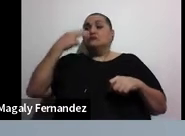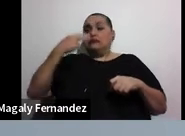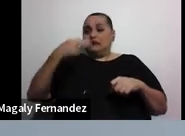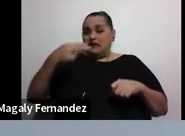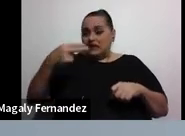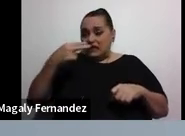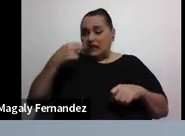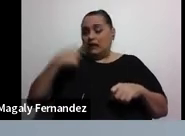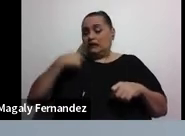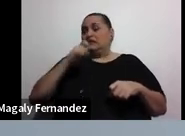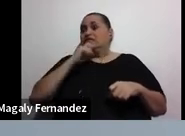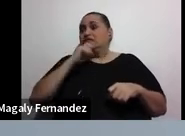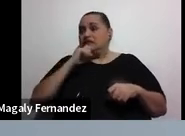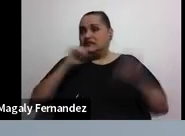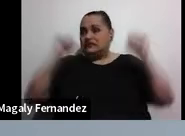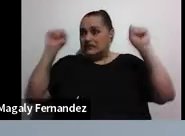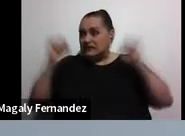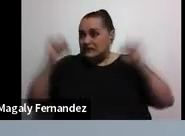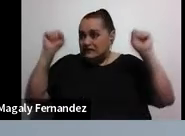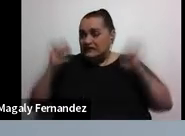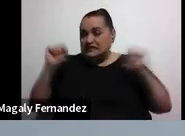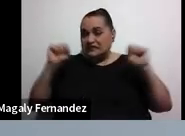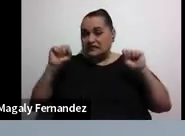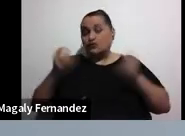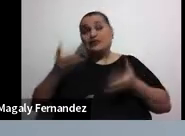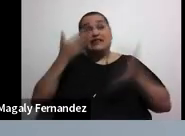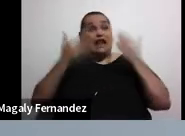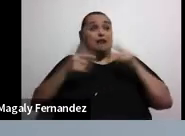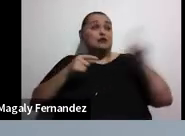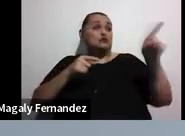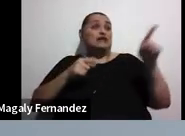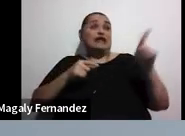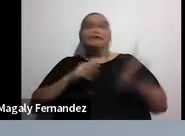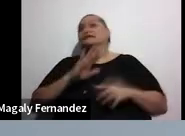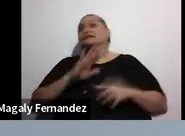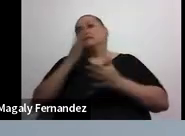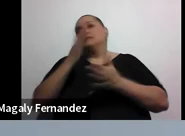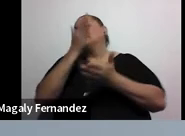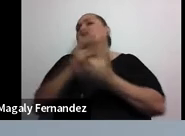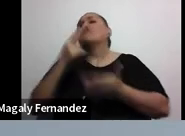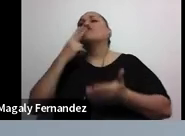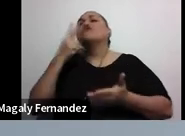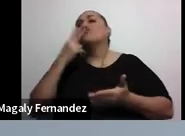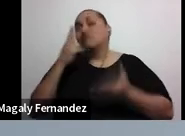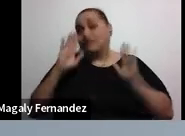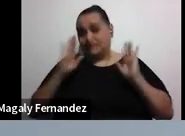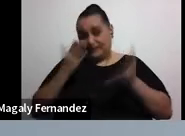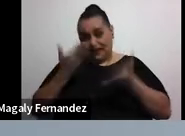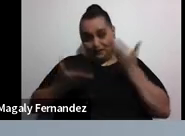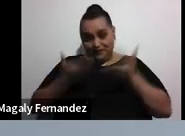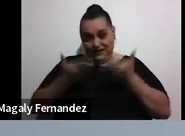hacer ejercicio y estar bien. Tal vez lo que tenga que hacer es dejar de fumar. Si dejan de fumar, posiblemente tengan más años de vida.